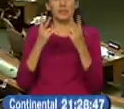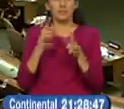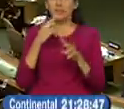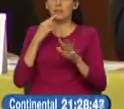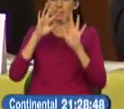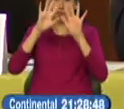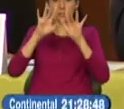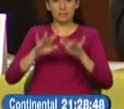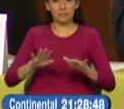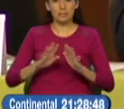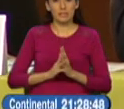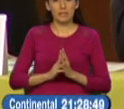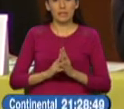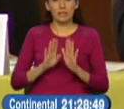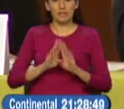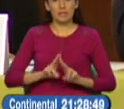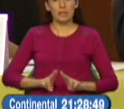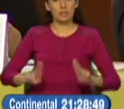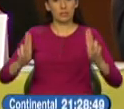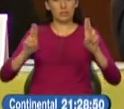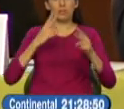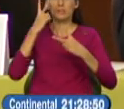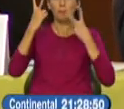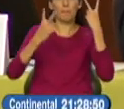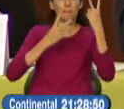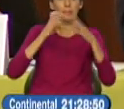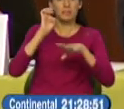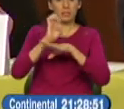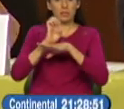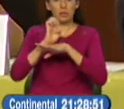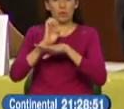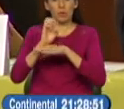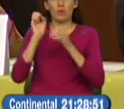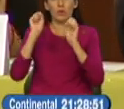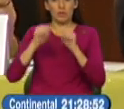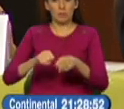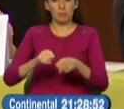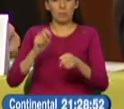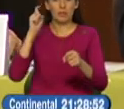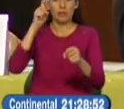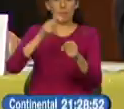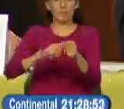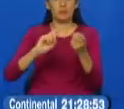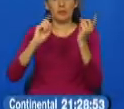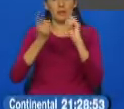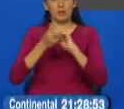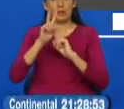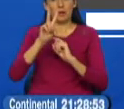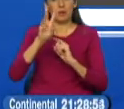Unidas Antonio Guterres visite Ecuador con motivo de la ceremonia de cambio de mando del próximo 24 de mayo.